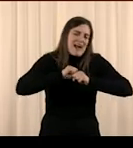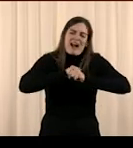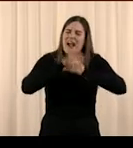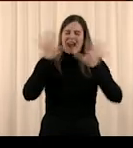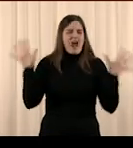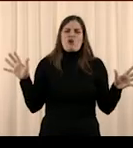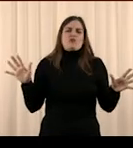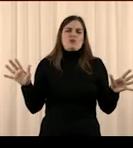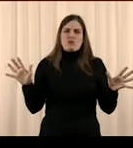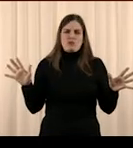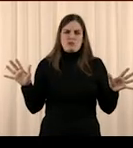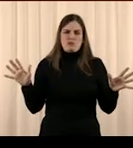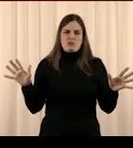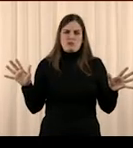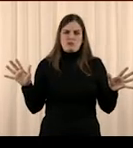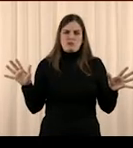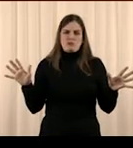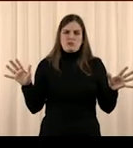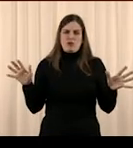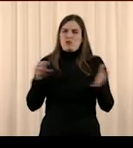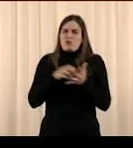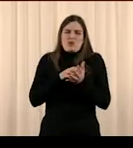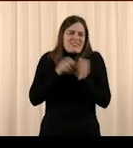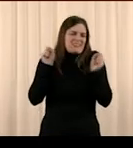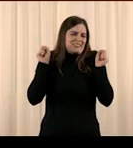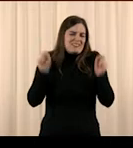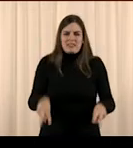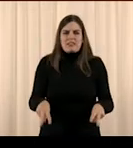Nada debe encubrirlo.